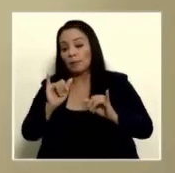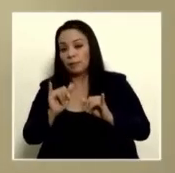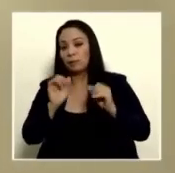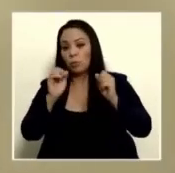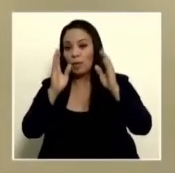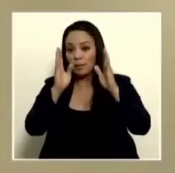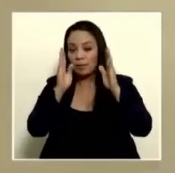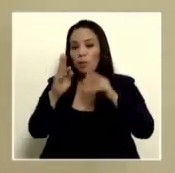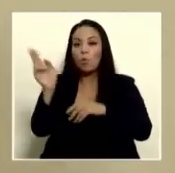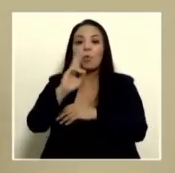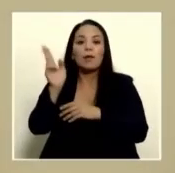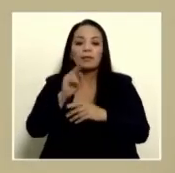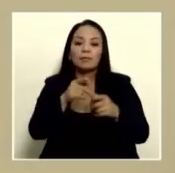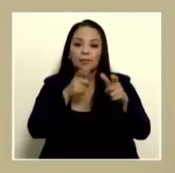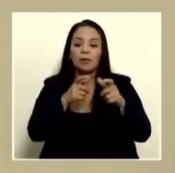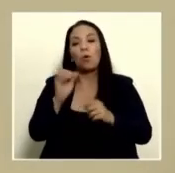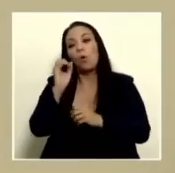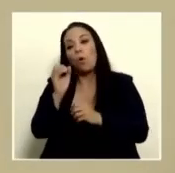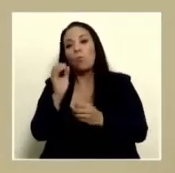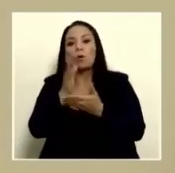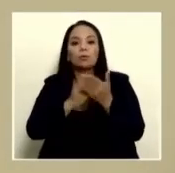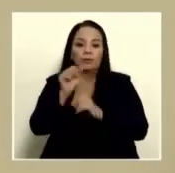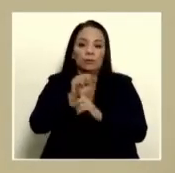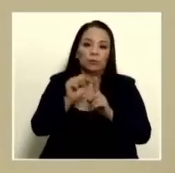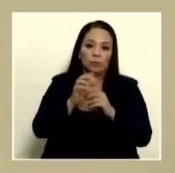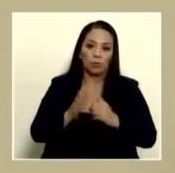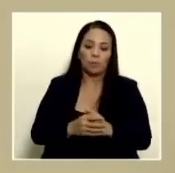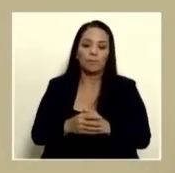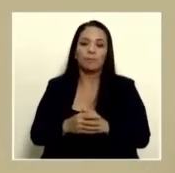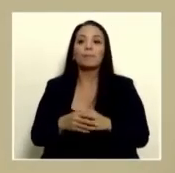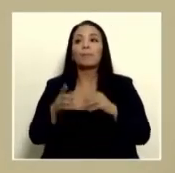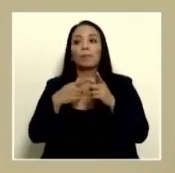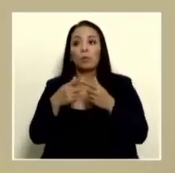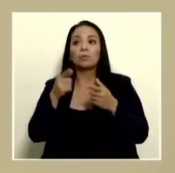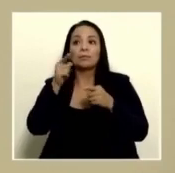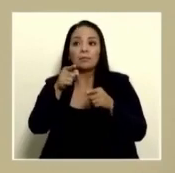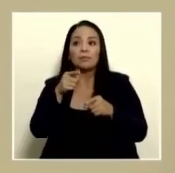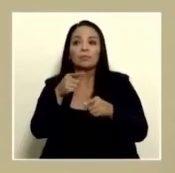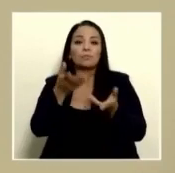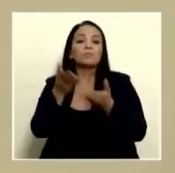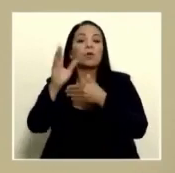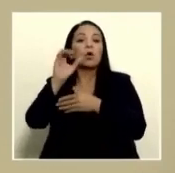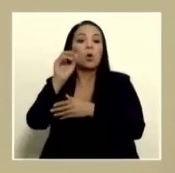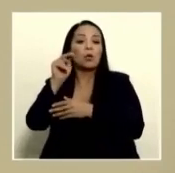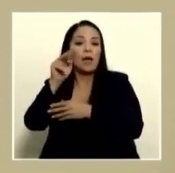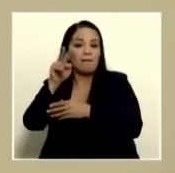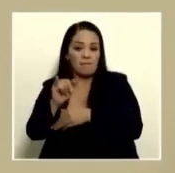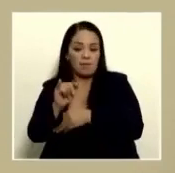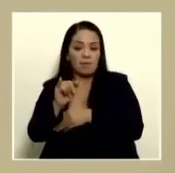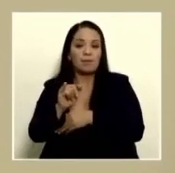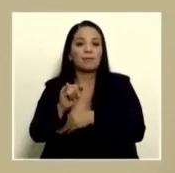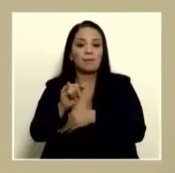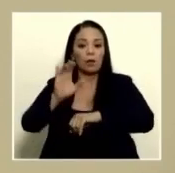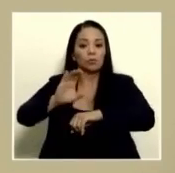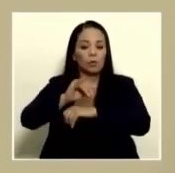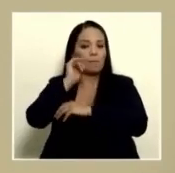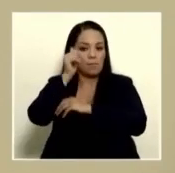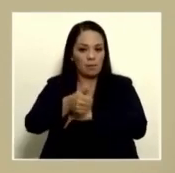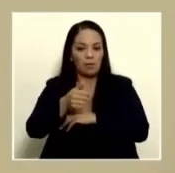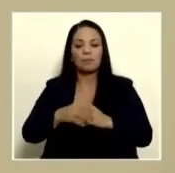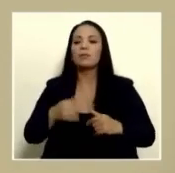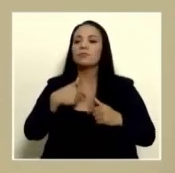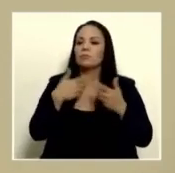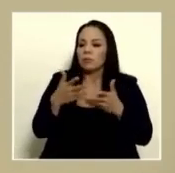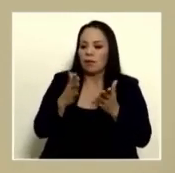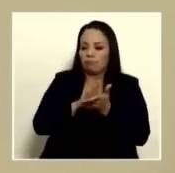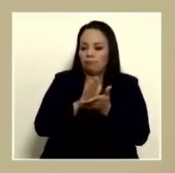atender por una urgencia extrema o por una imprevisibilidad entonces esto se está llevando al CONAVI al consejo el día de mañana ya tengo aquí la